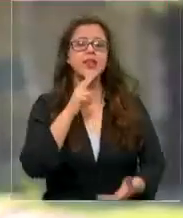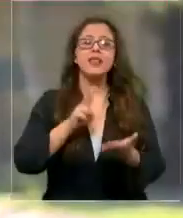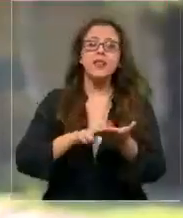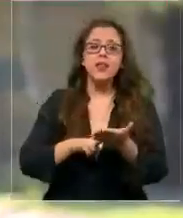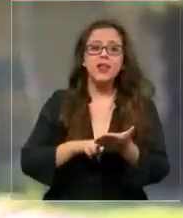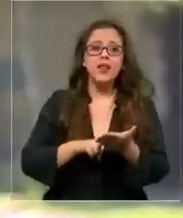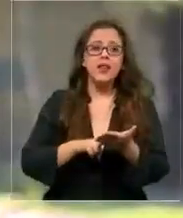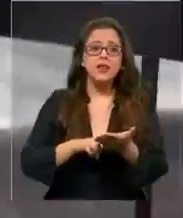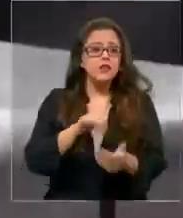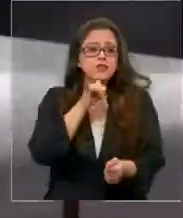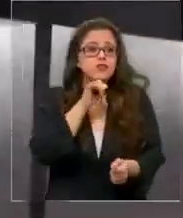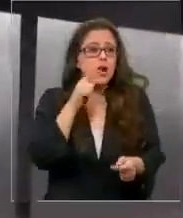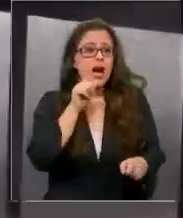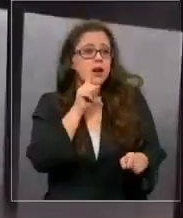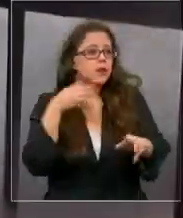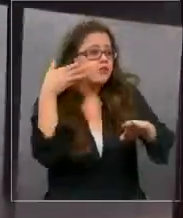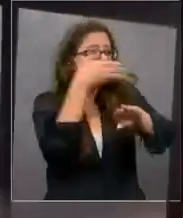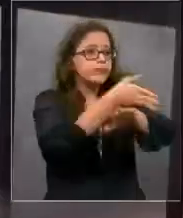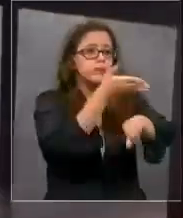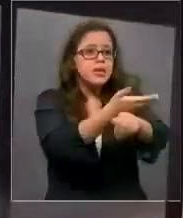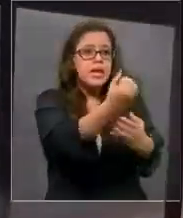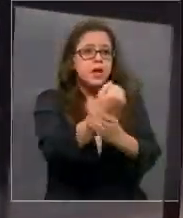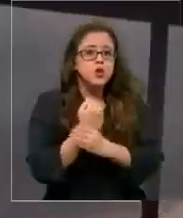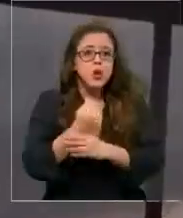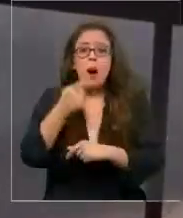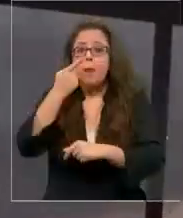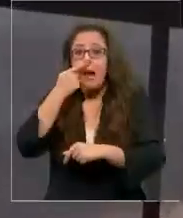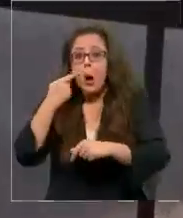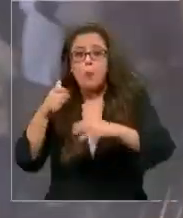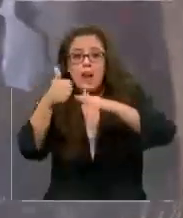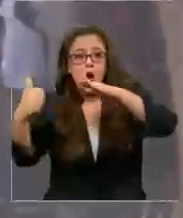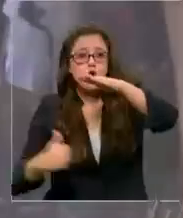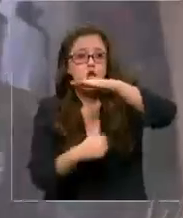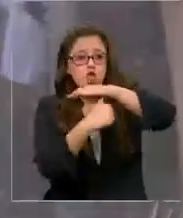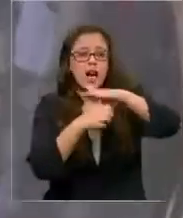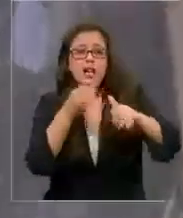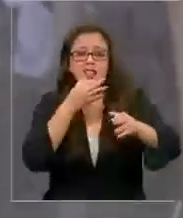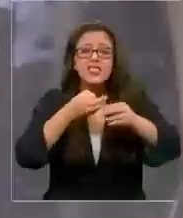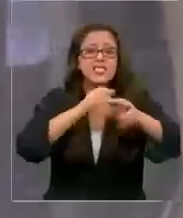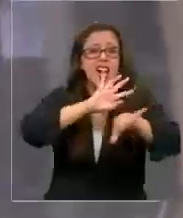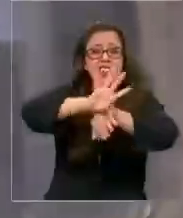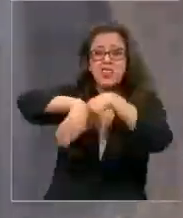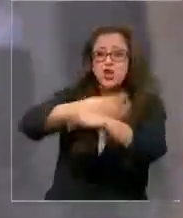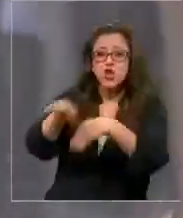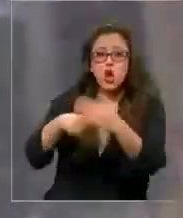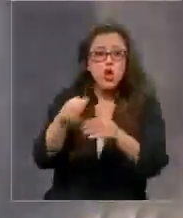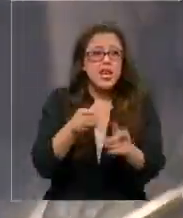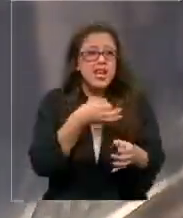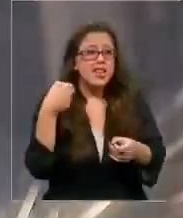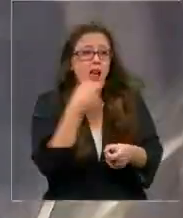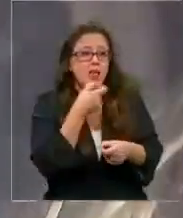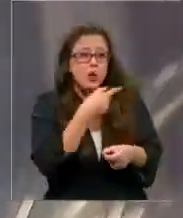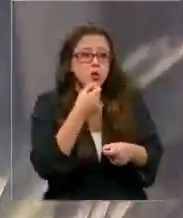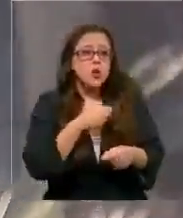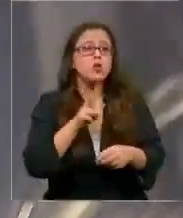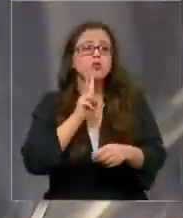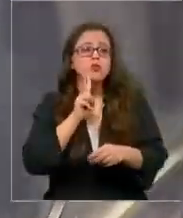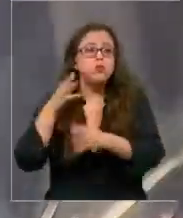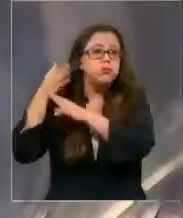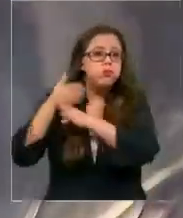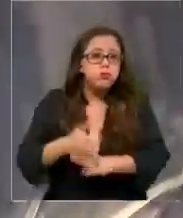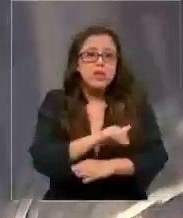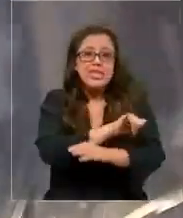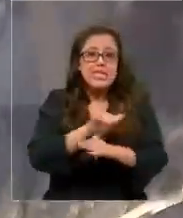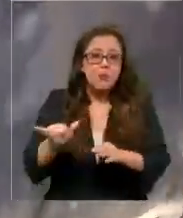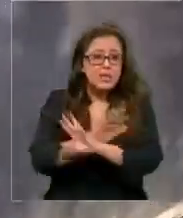verdad es que no se ve a qué han recurrido. Para este concejal, el escenario de desórdenes que denuncian los vecinos de Providencia, luego de cada viernes de